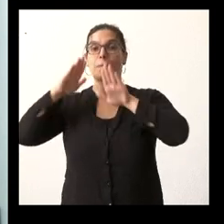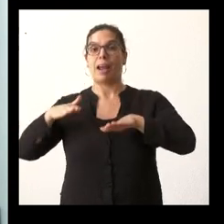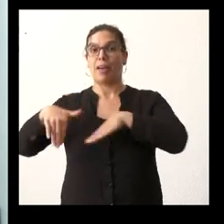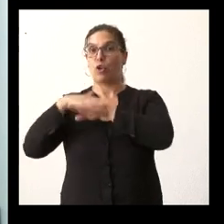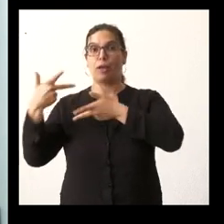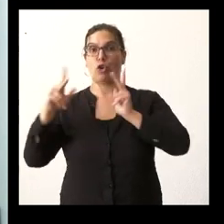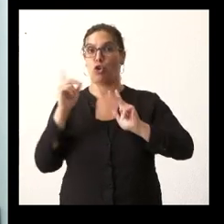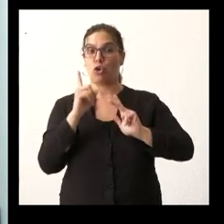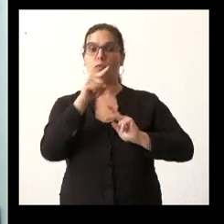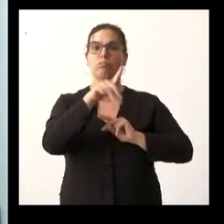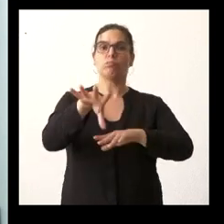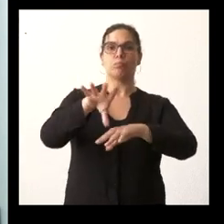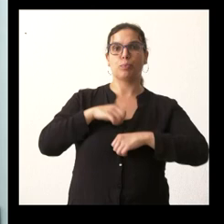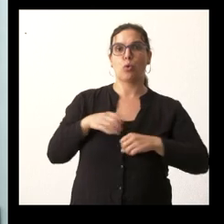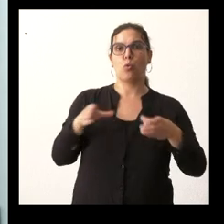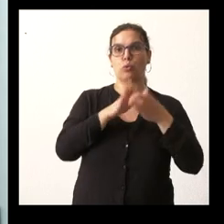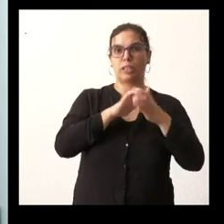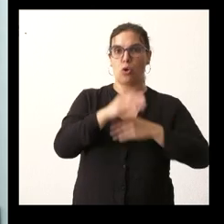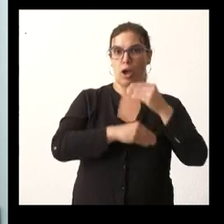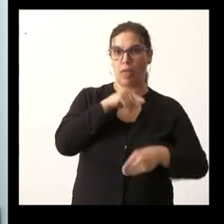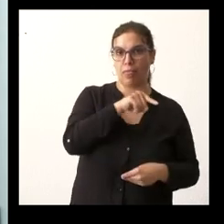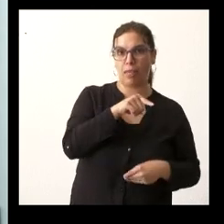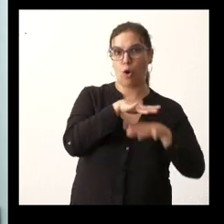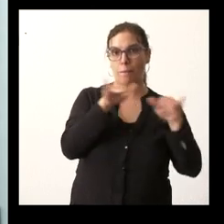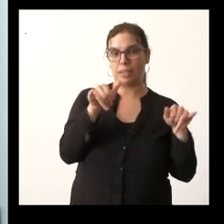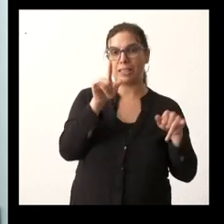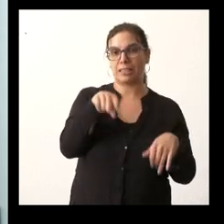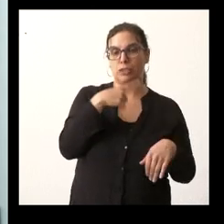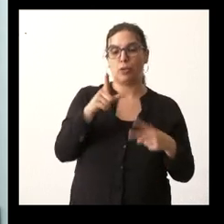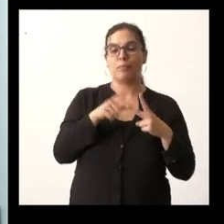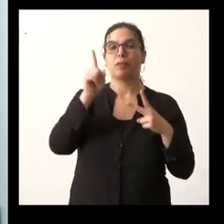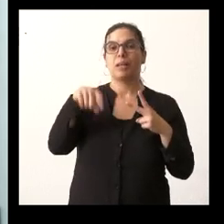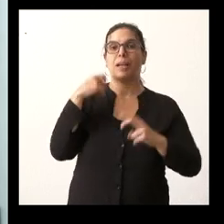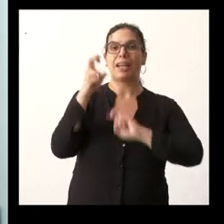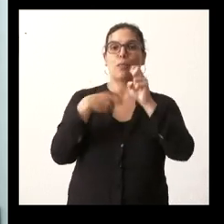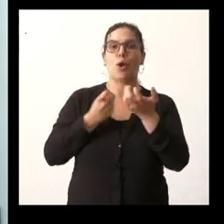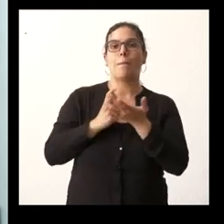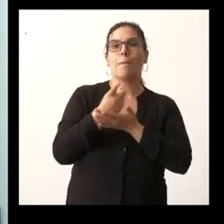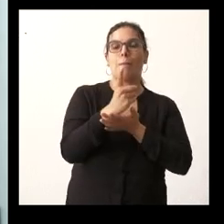cómo está por otra parte la propia renovación del mapa